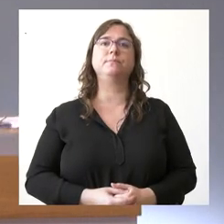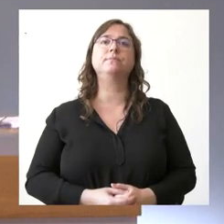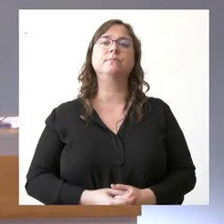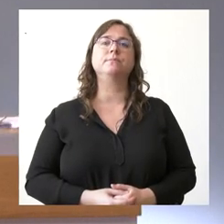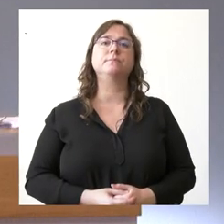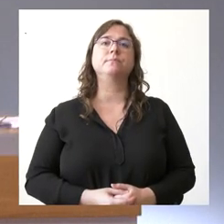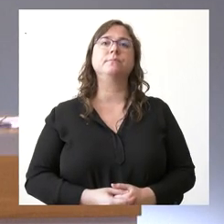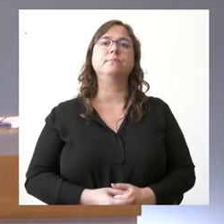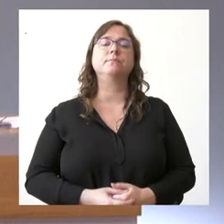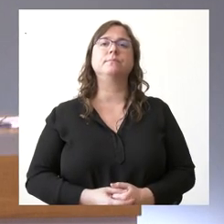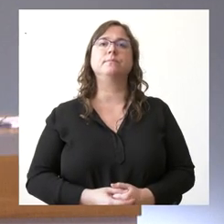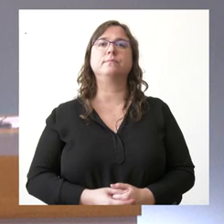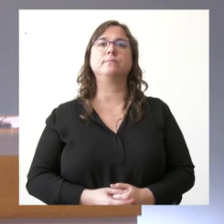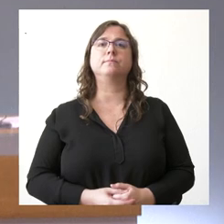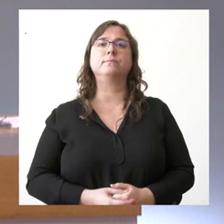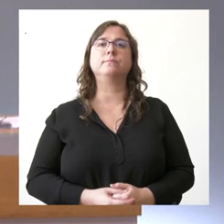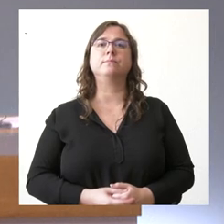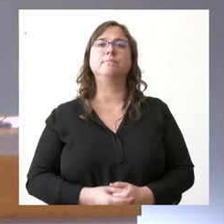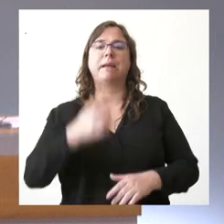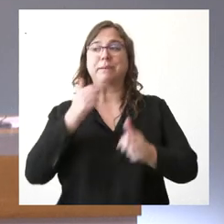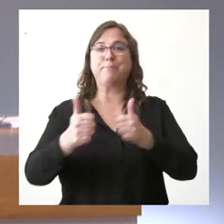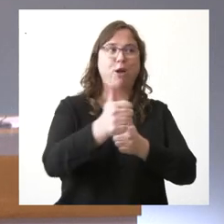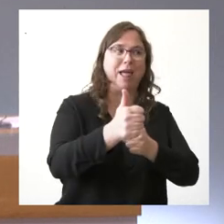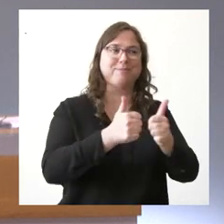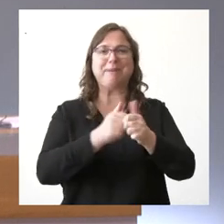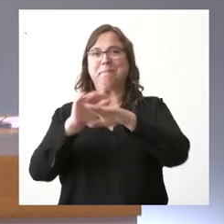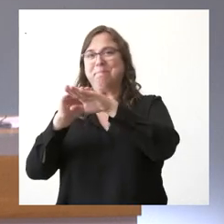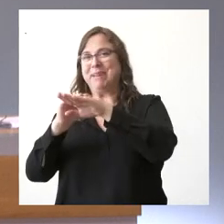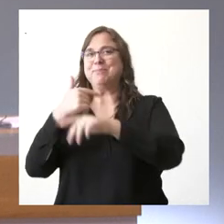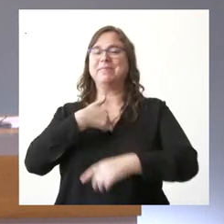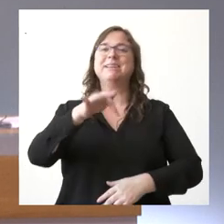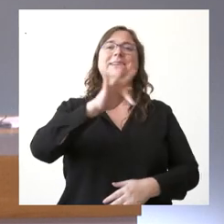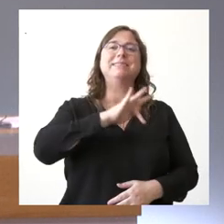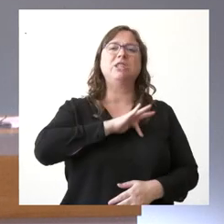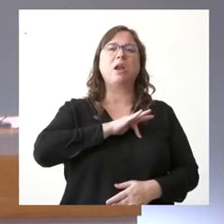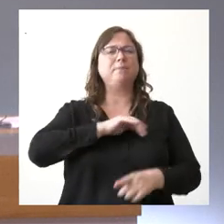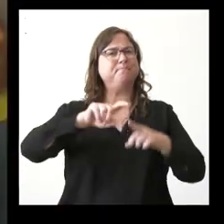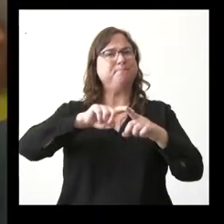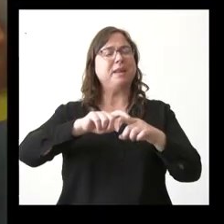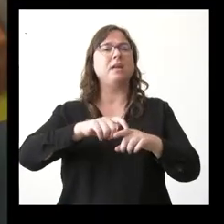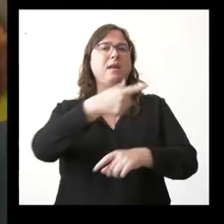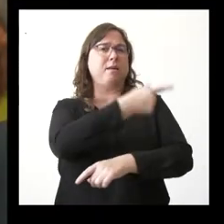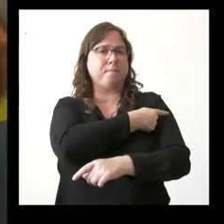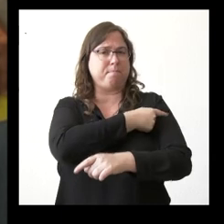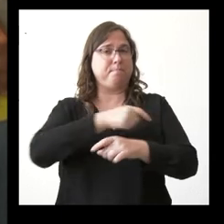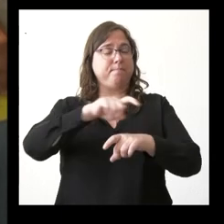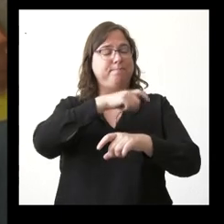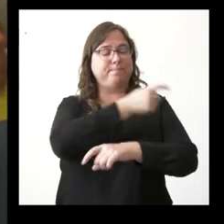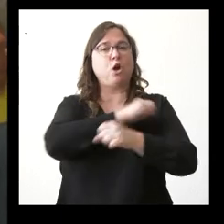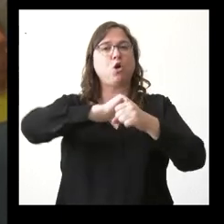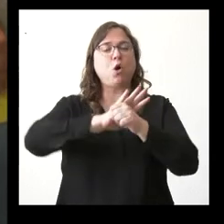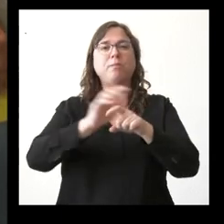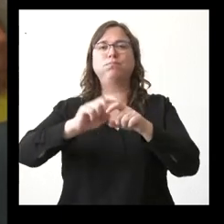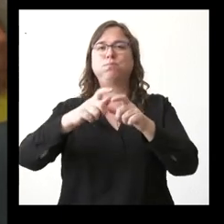Con el impacto uy me he colado Sí Bueno Estamos viendo el impacto de las nuevas variantes el aumento de casos no sé si la Junta se plantea